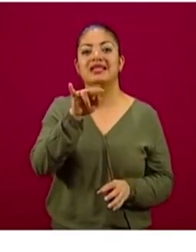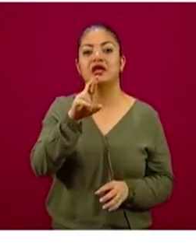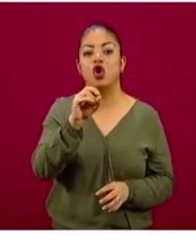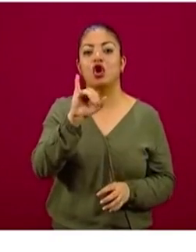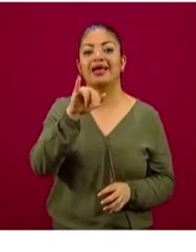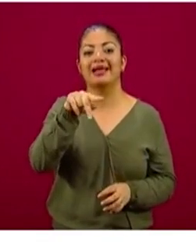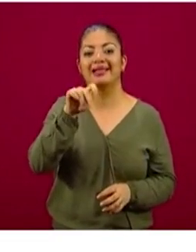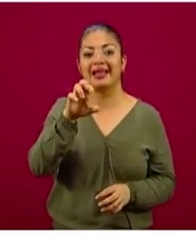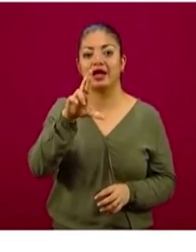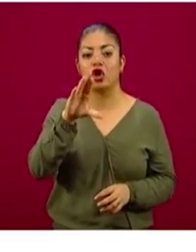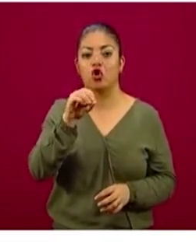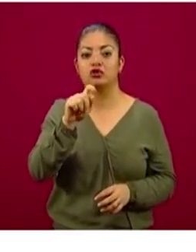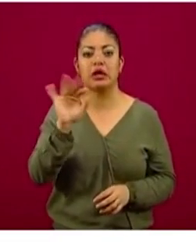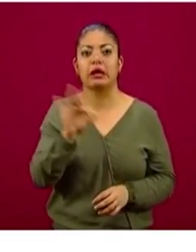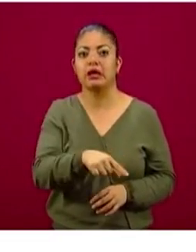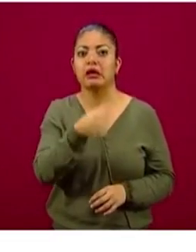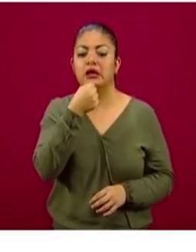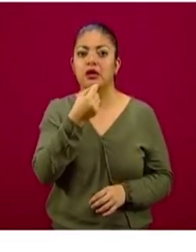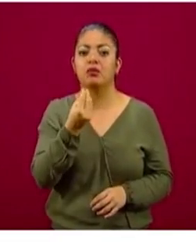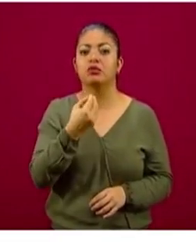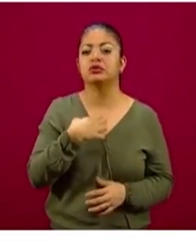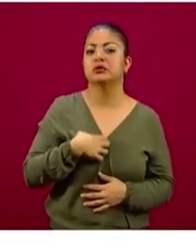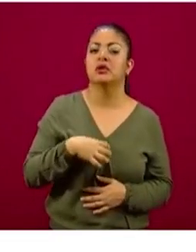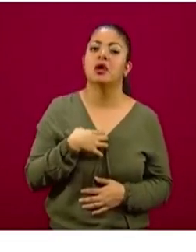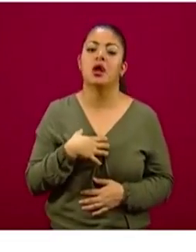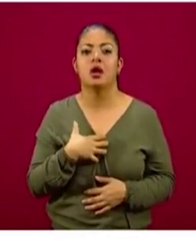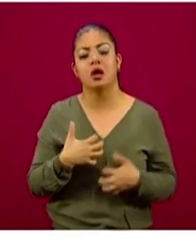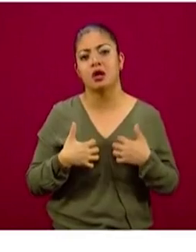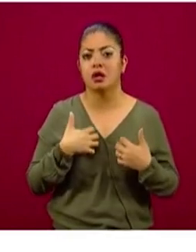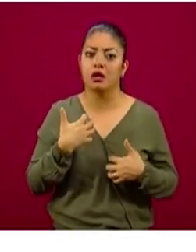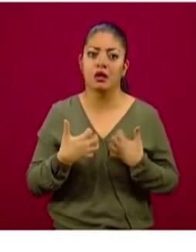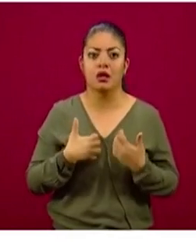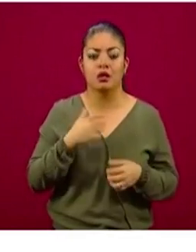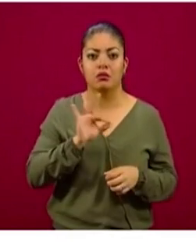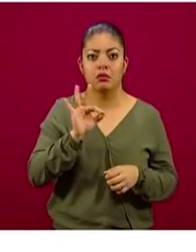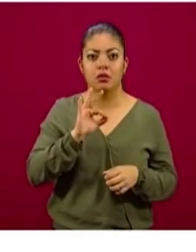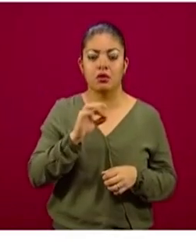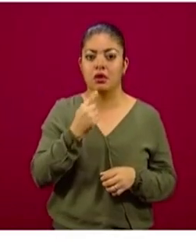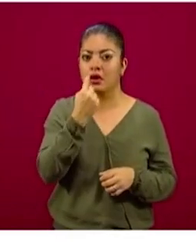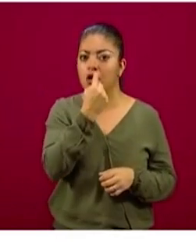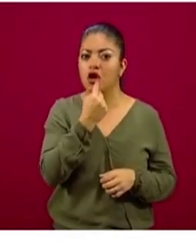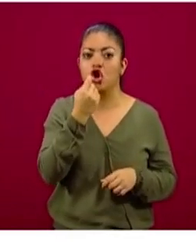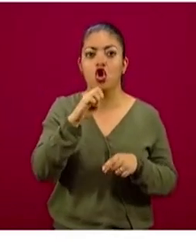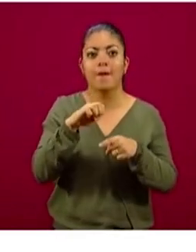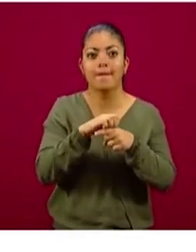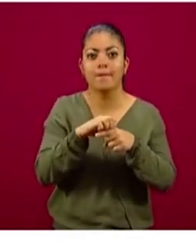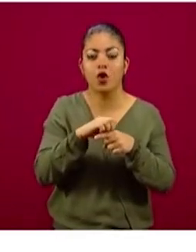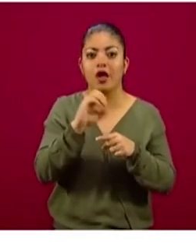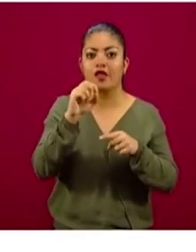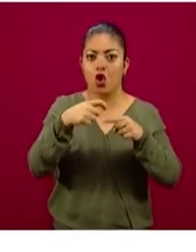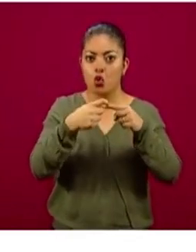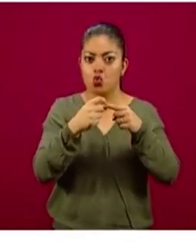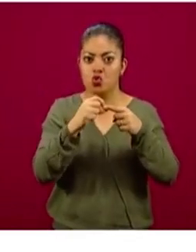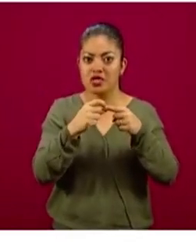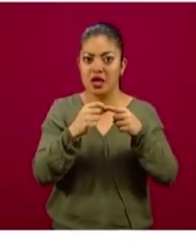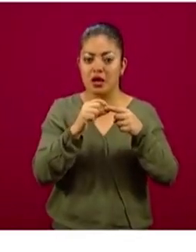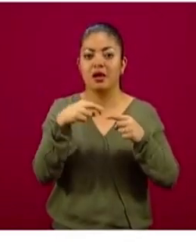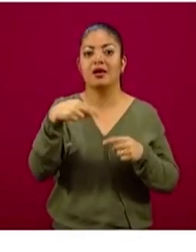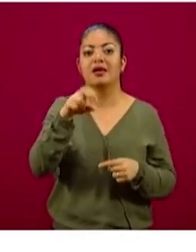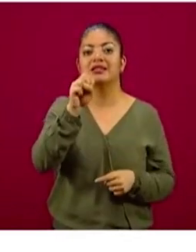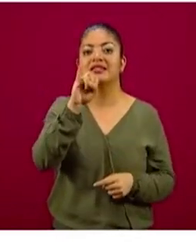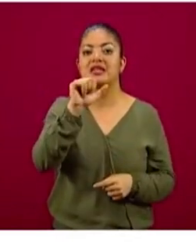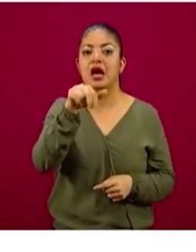Si tiene quejidos, si tiene coloración morada alrededor de la boca o las uñas, eso se llama clínicamente